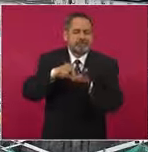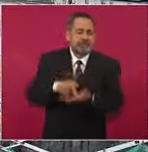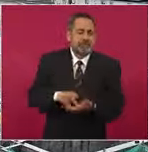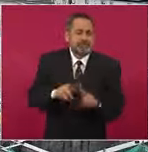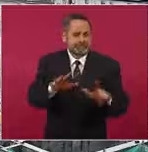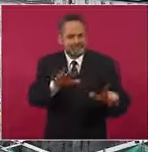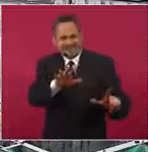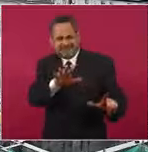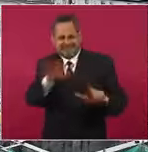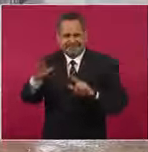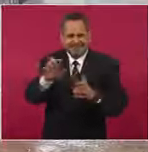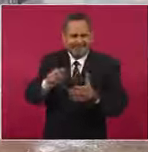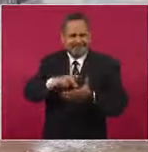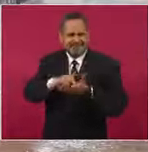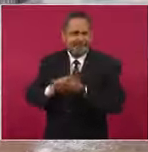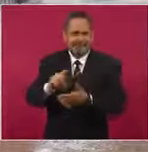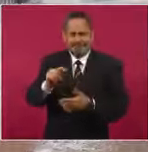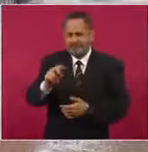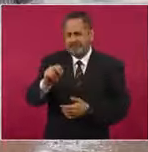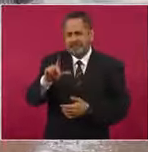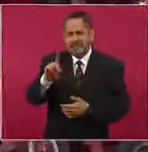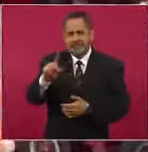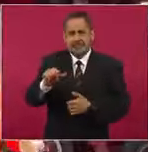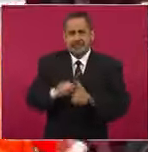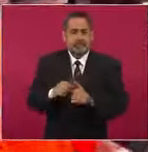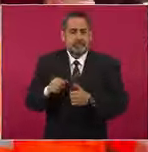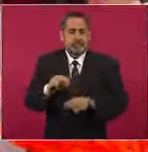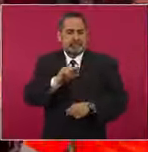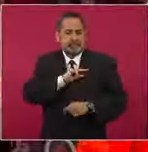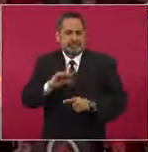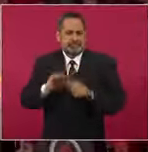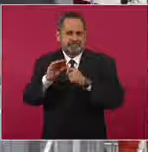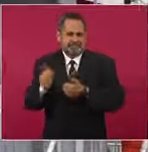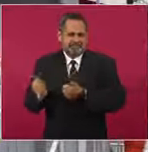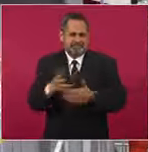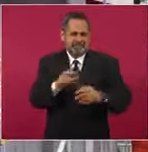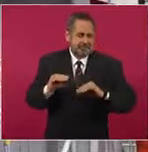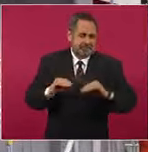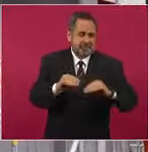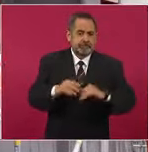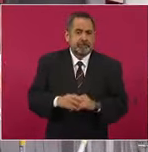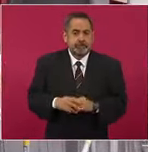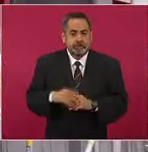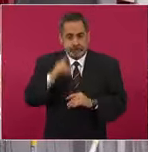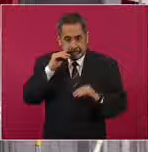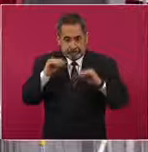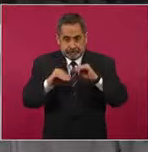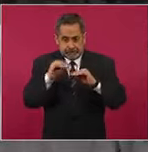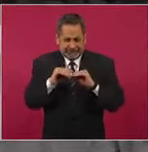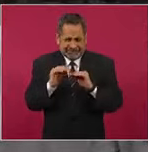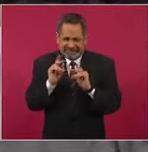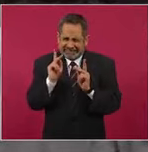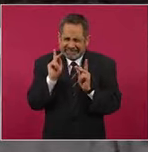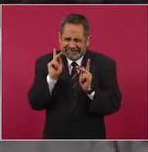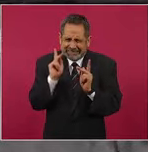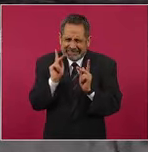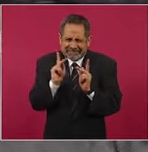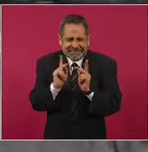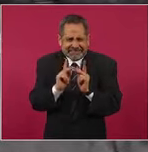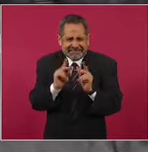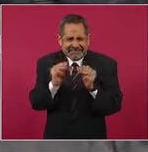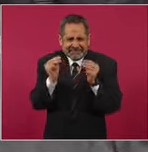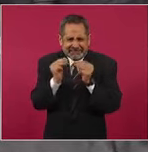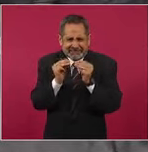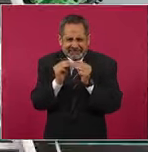700 toneladas y se transportan mediante equipos especializados. Para su instalación, se realizan maniobras de precisión milimétrica en las anclas de